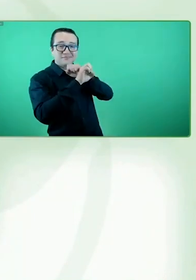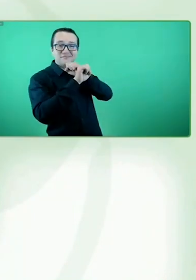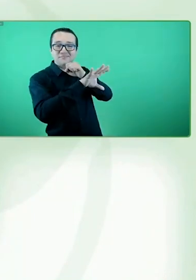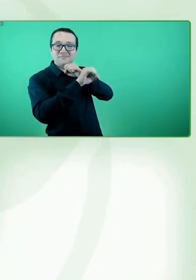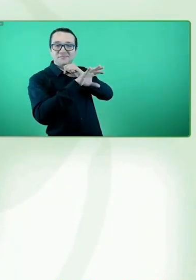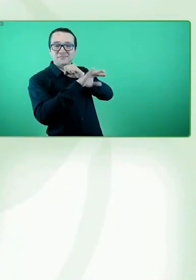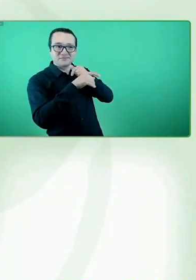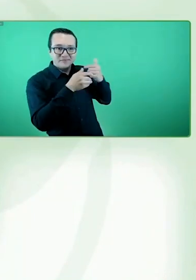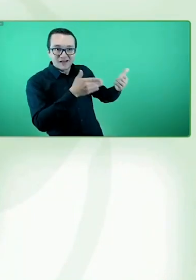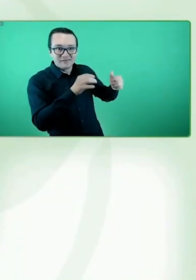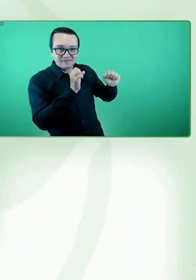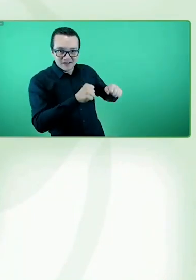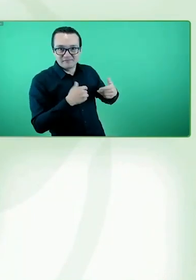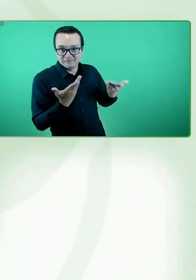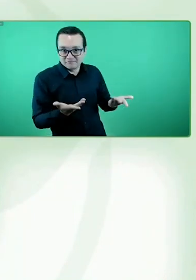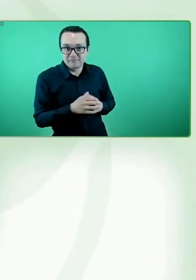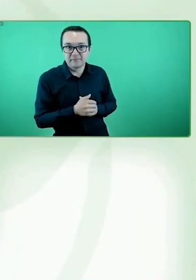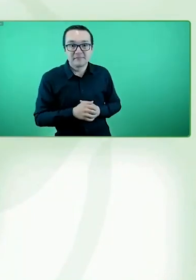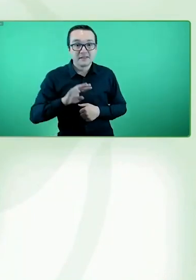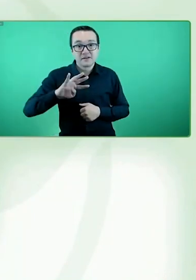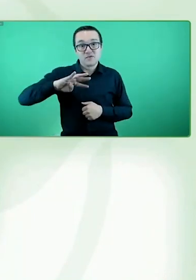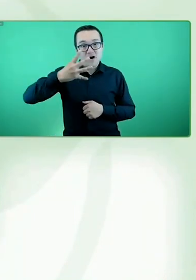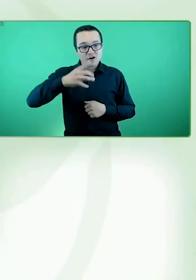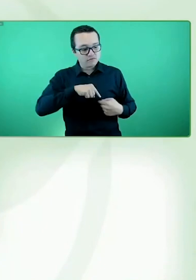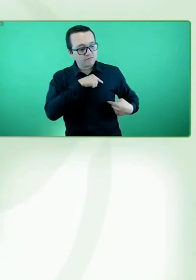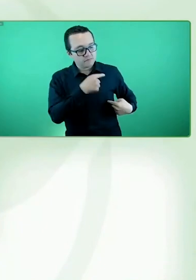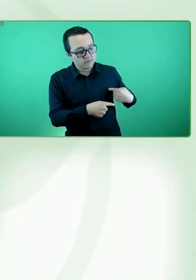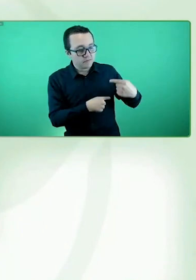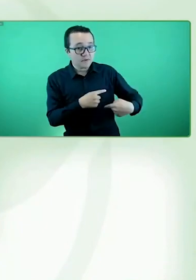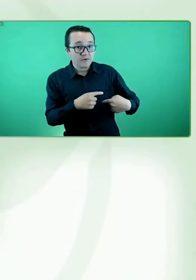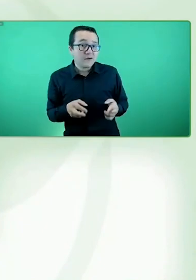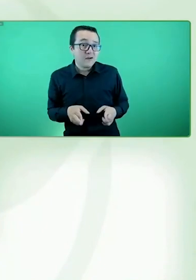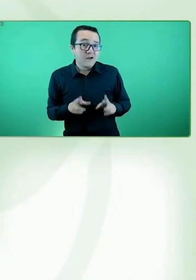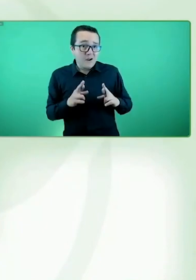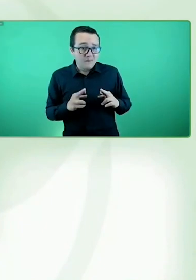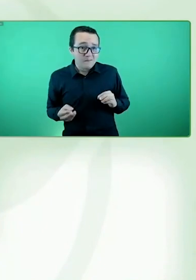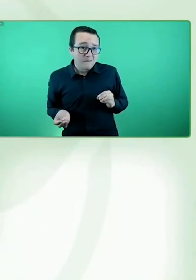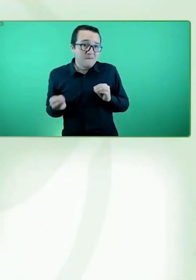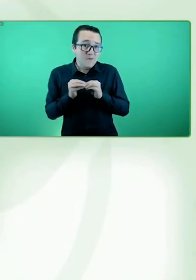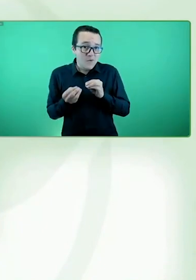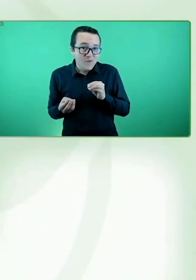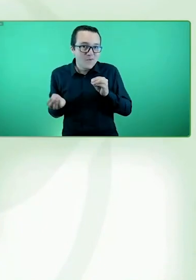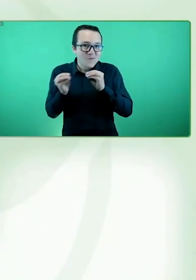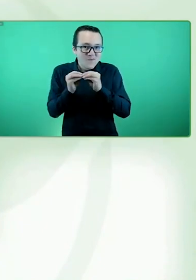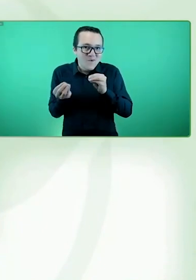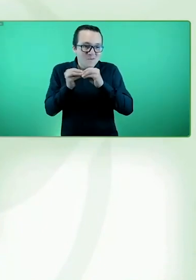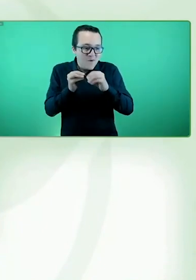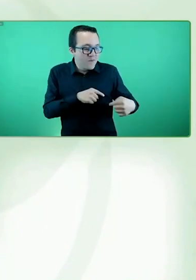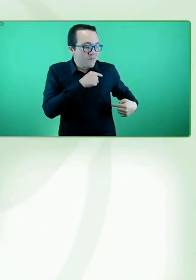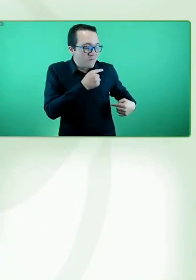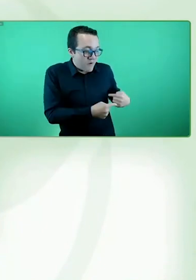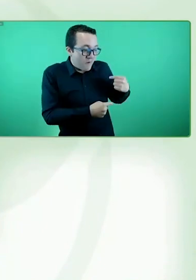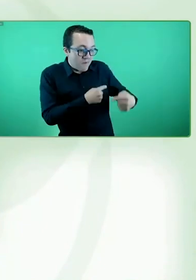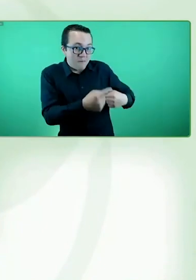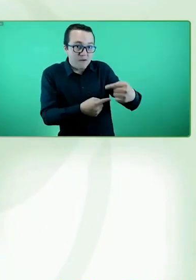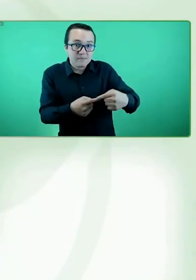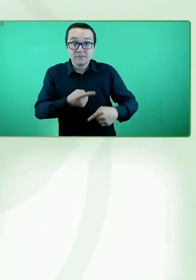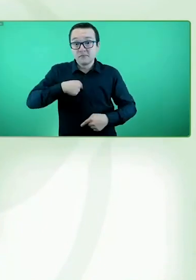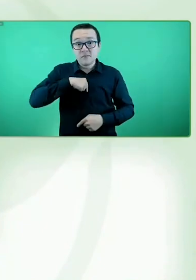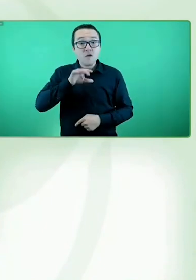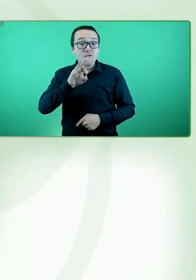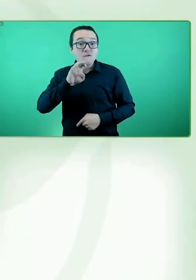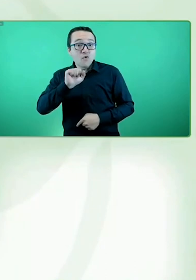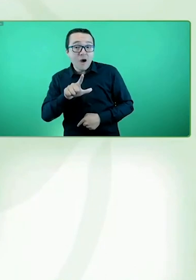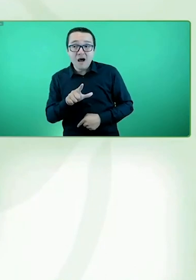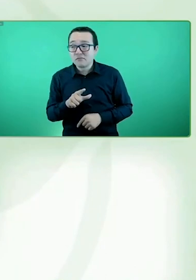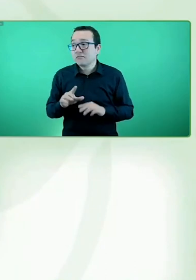Esperemos que puedan venir otras muchas más. Y no queríamos, desde FOAL, perder la oportunidad de felicitar,